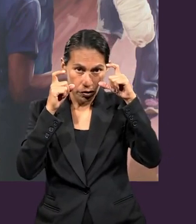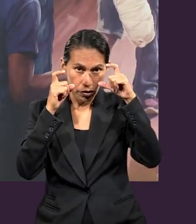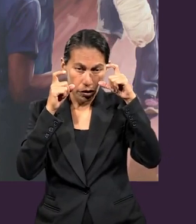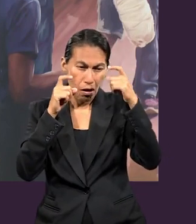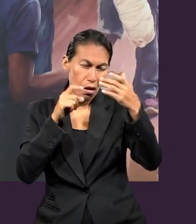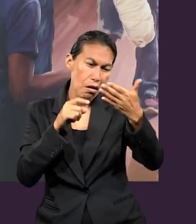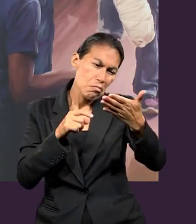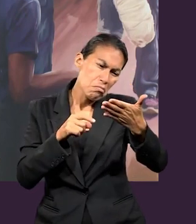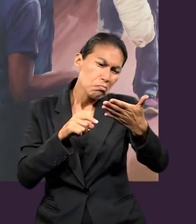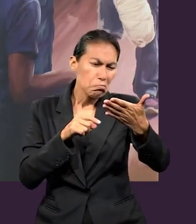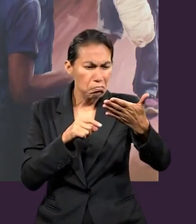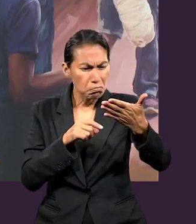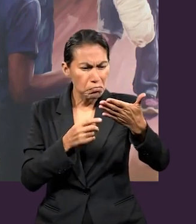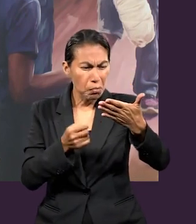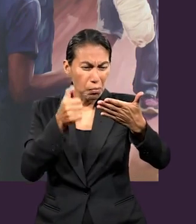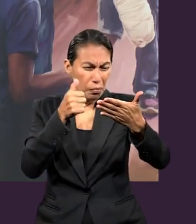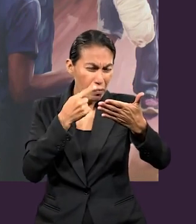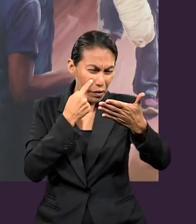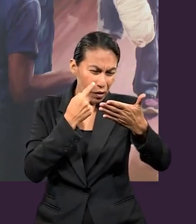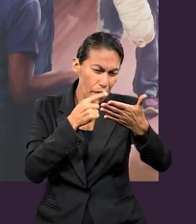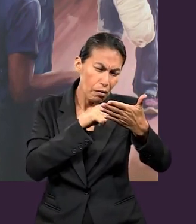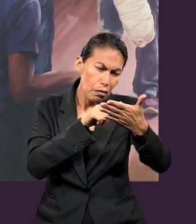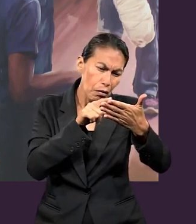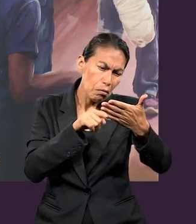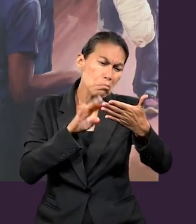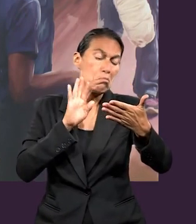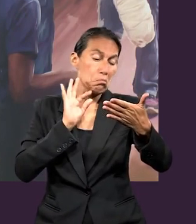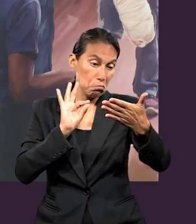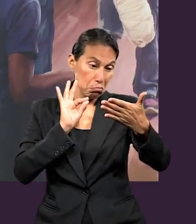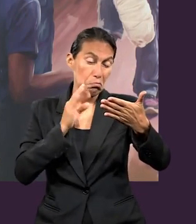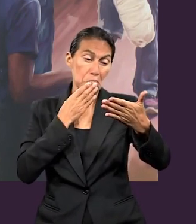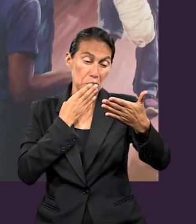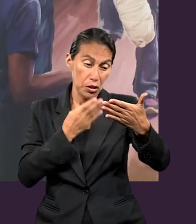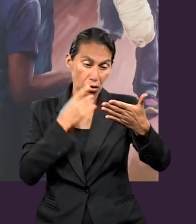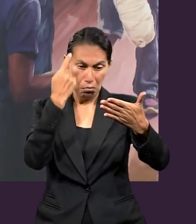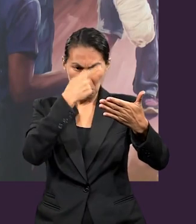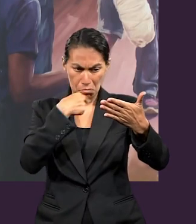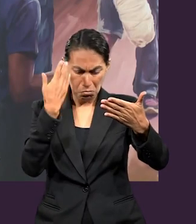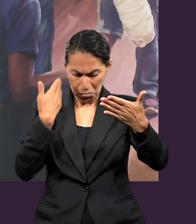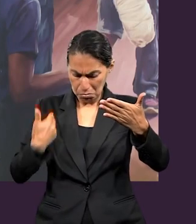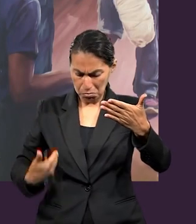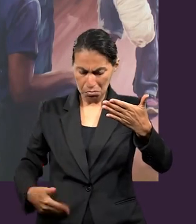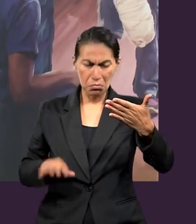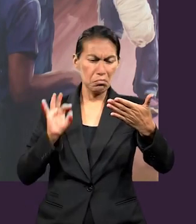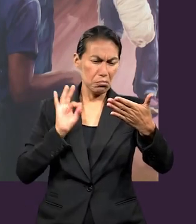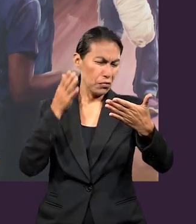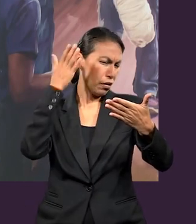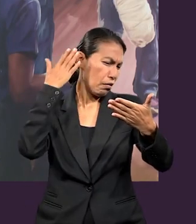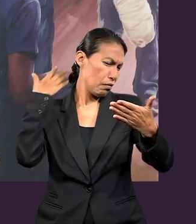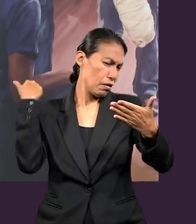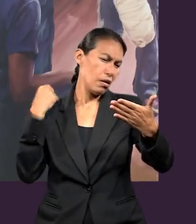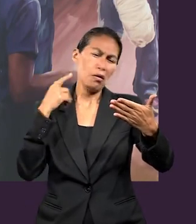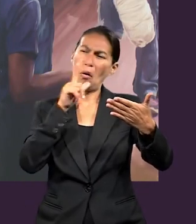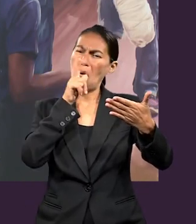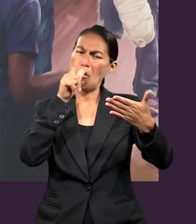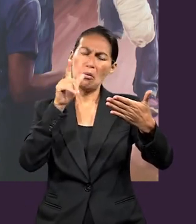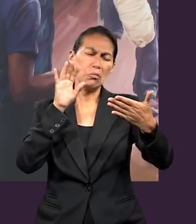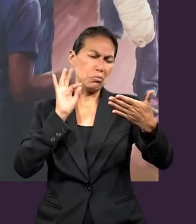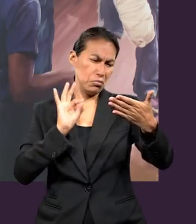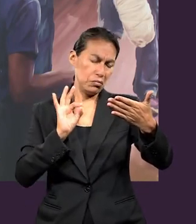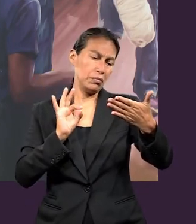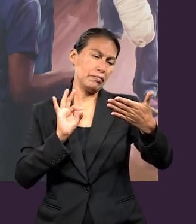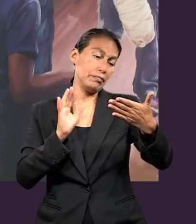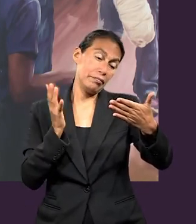yo tomo una foto, yo la veo por primera vez y yo digo, wow, la modelo es bonita, tiene bonito cabello, me gusta la